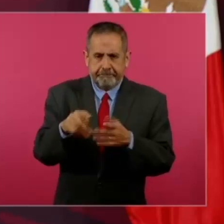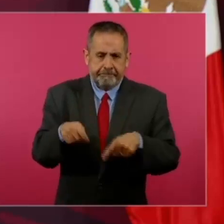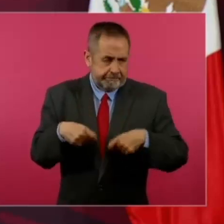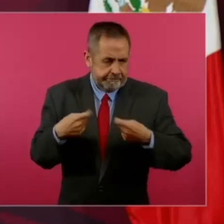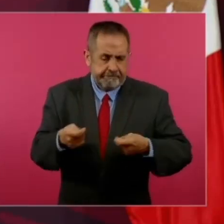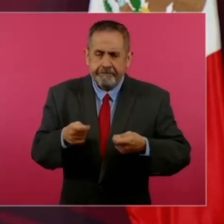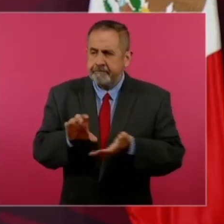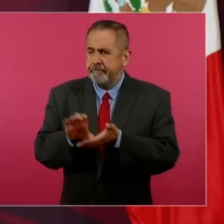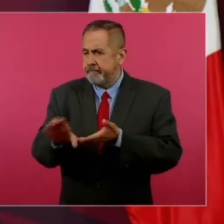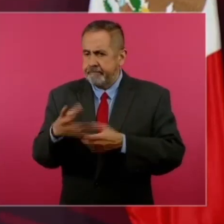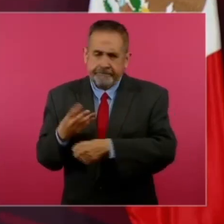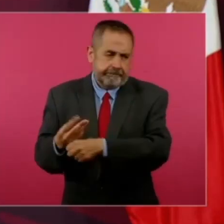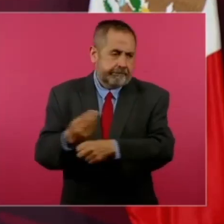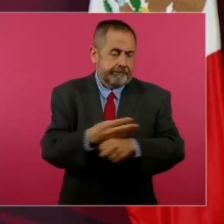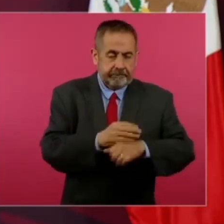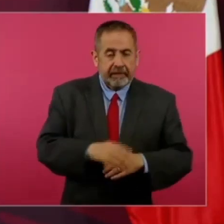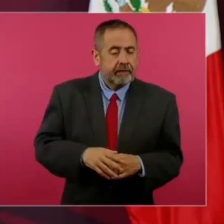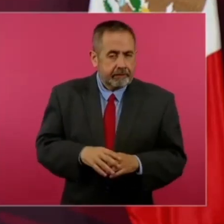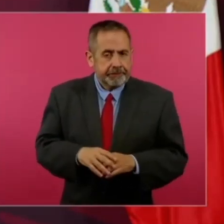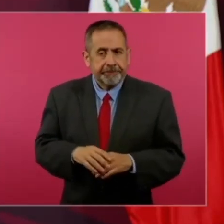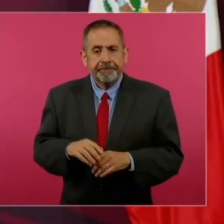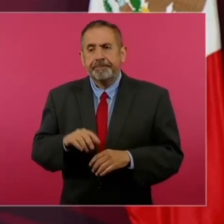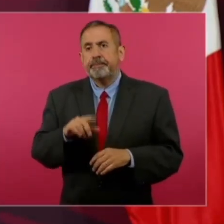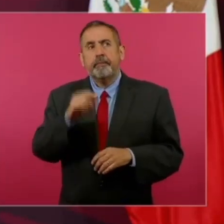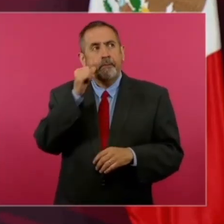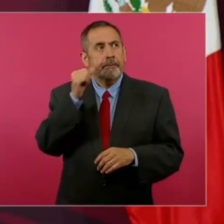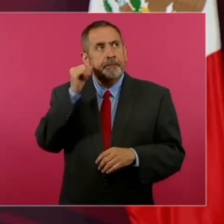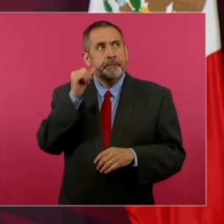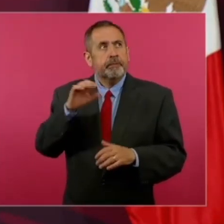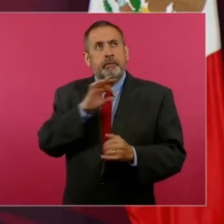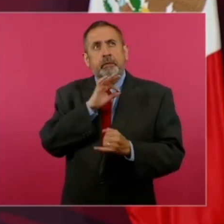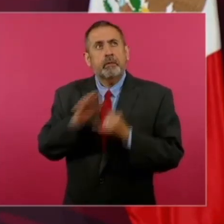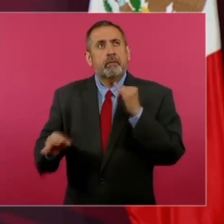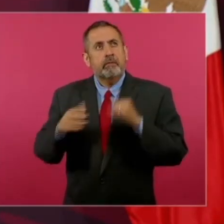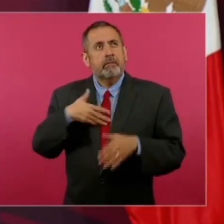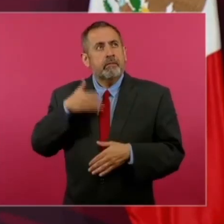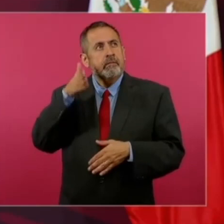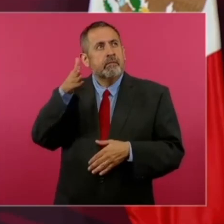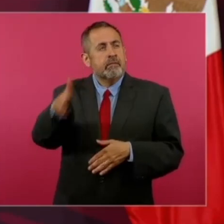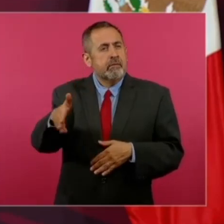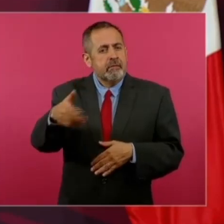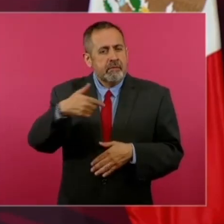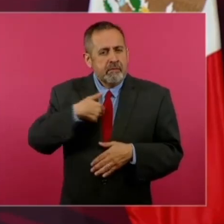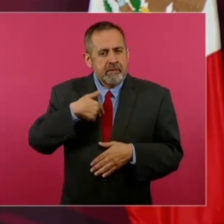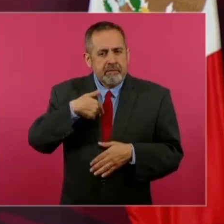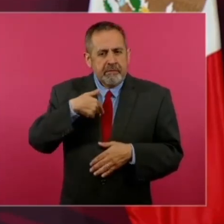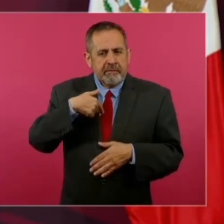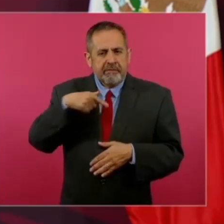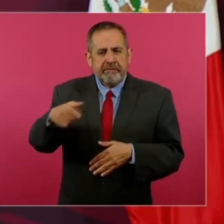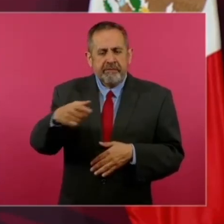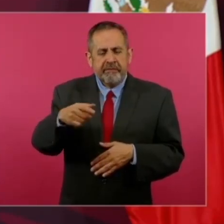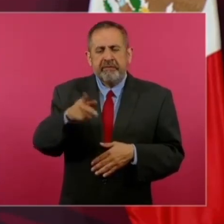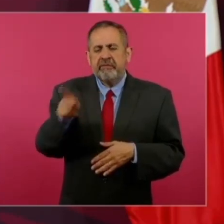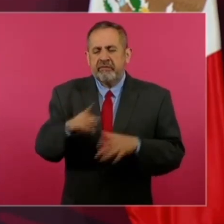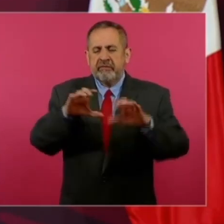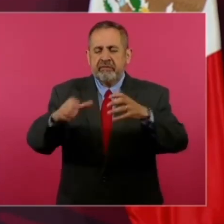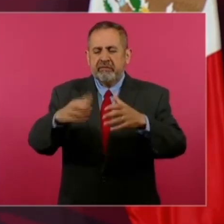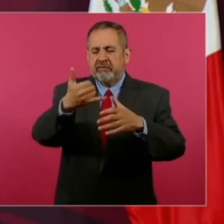Y luego terminamos ayer con los yaquis,